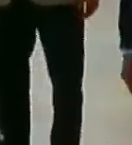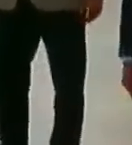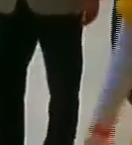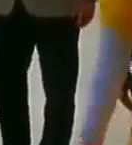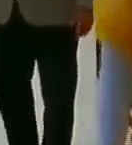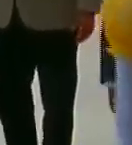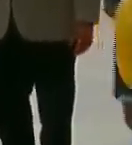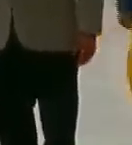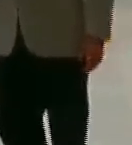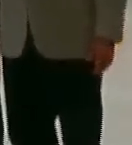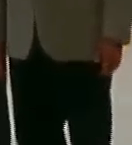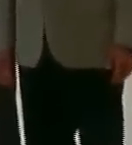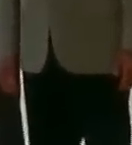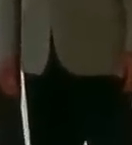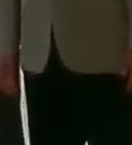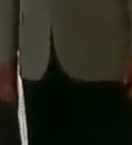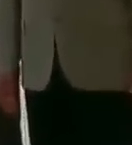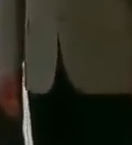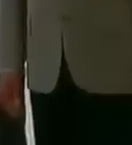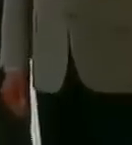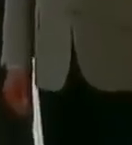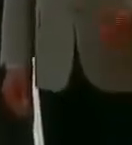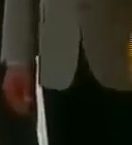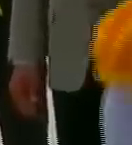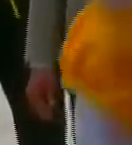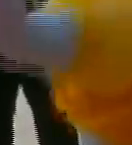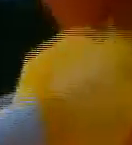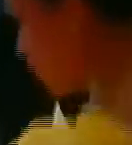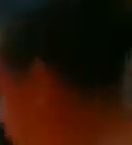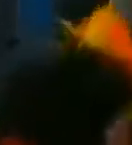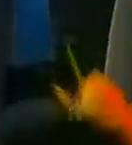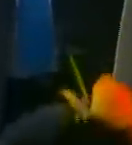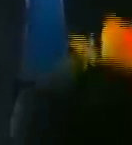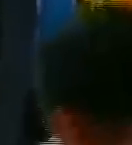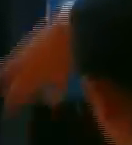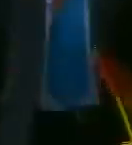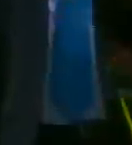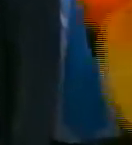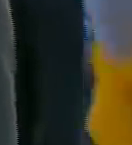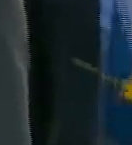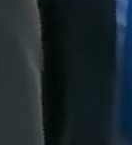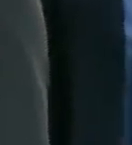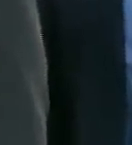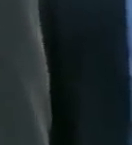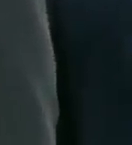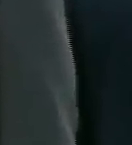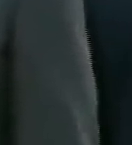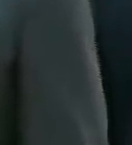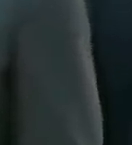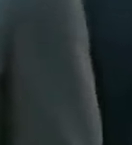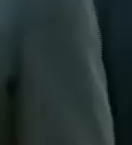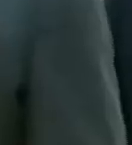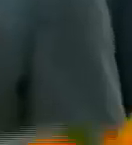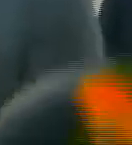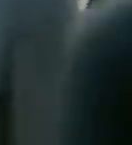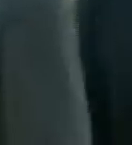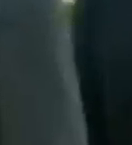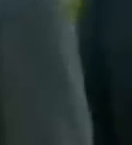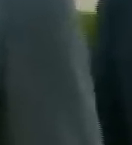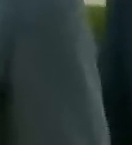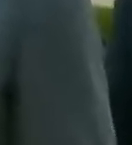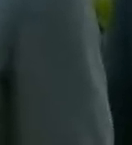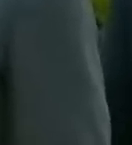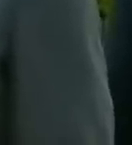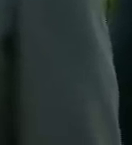Saludos amigos de Venezolana de Televisión, el contacto lo establecemos desde los jardines del Palacio Federal Legislativo donde el día de hoy se